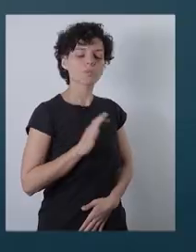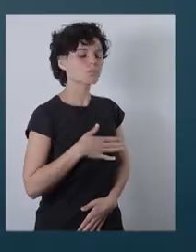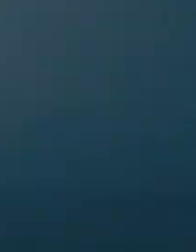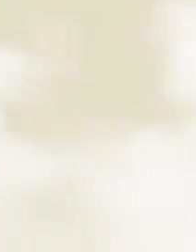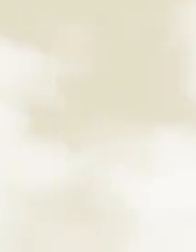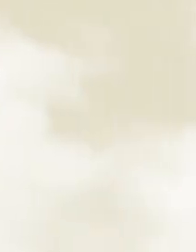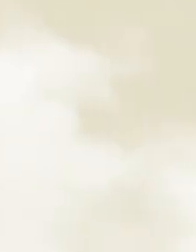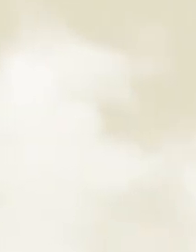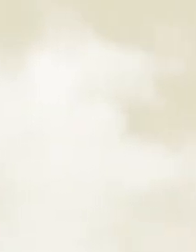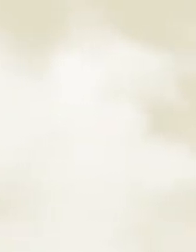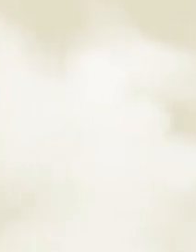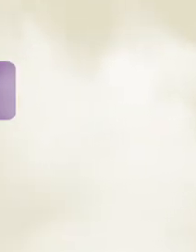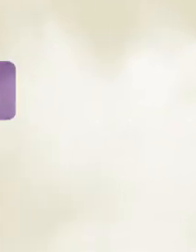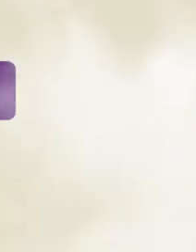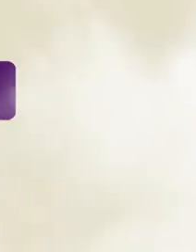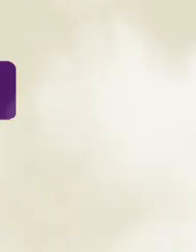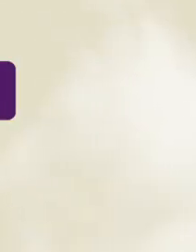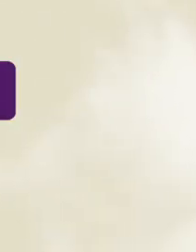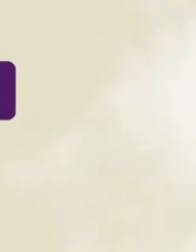yo.